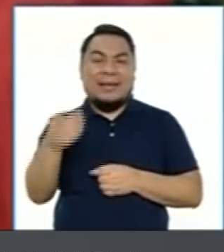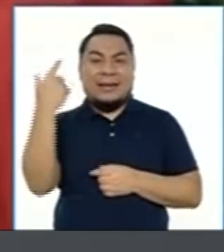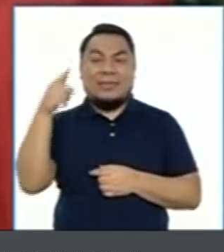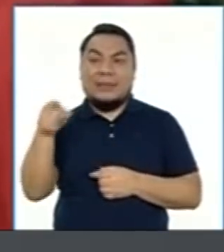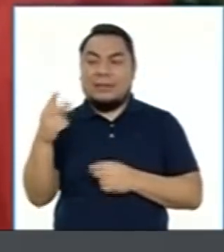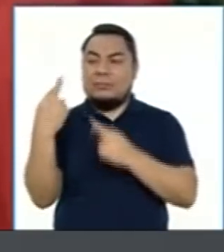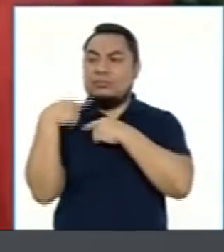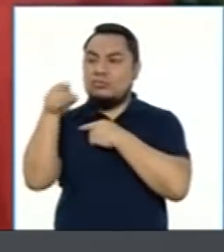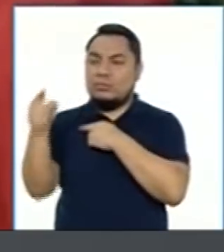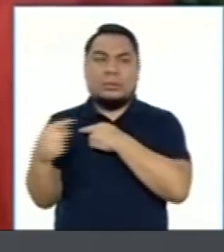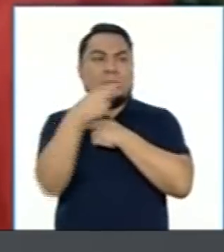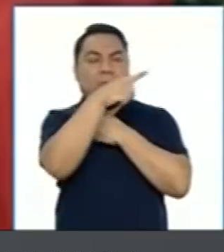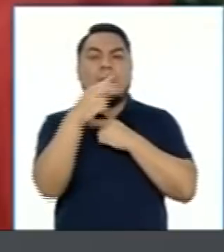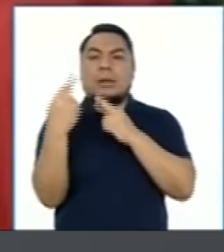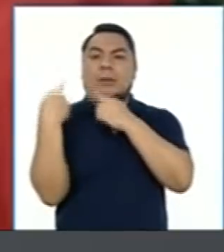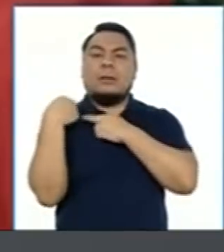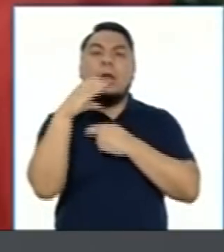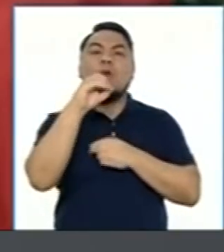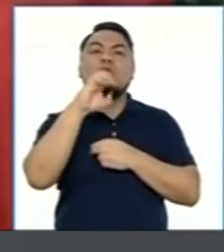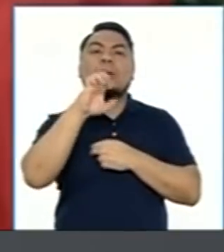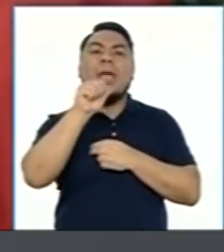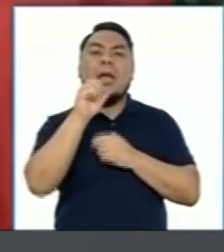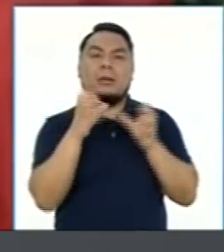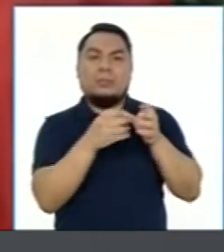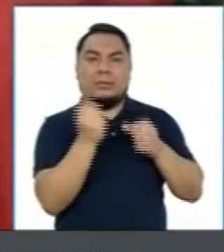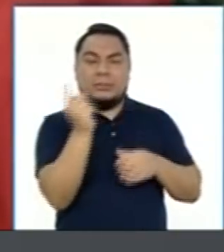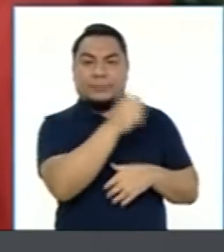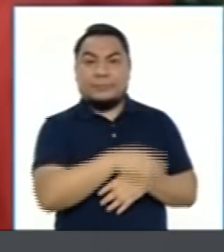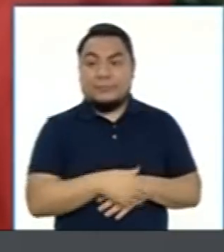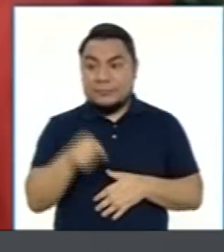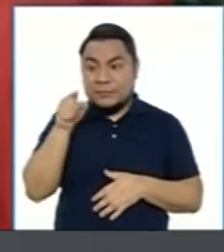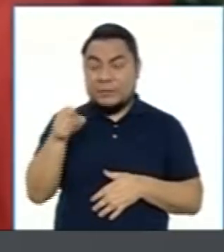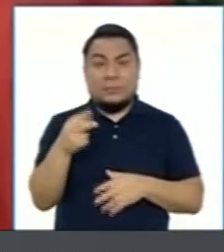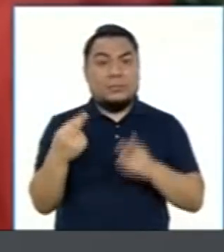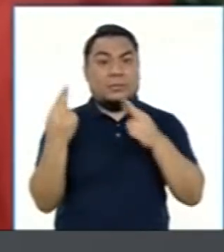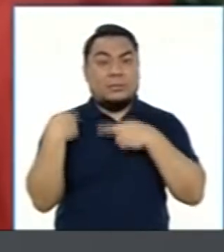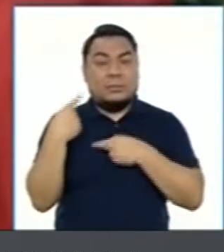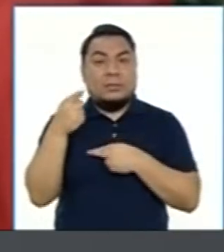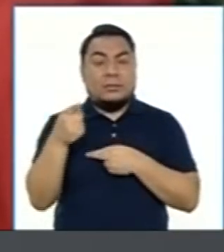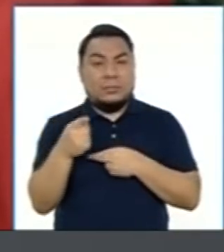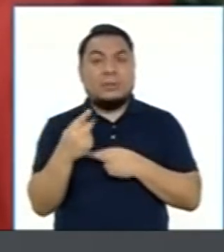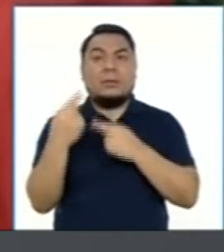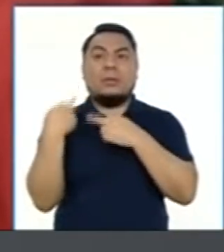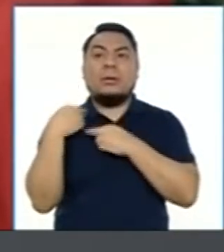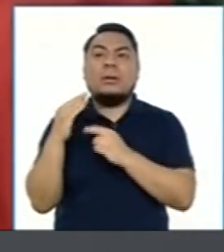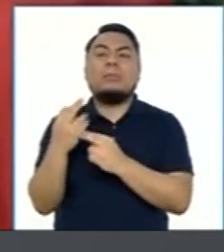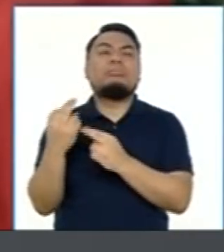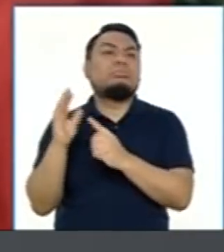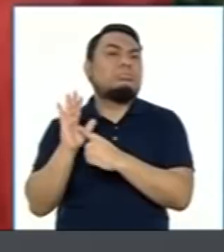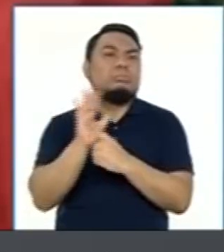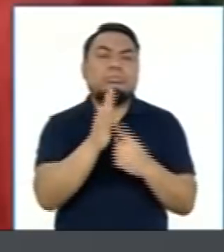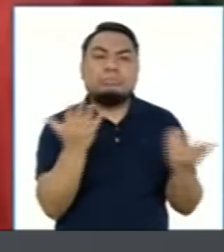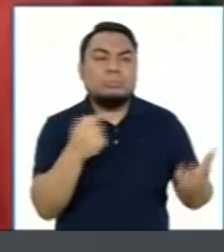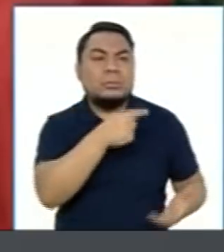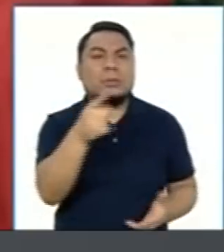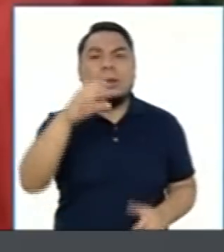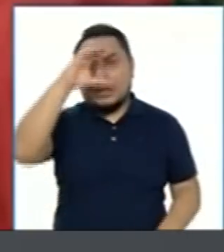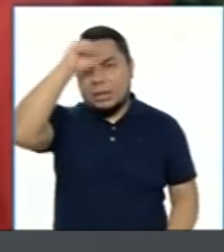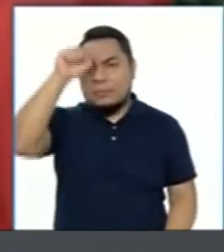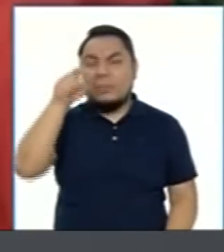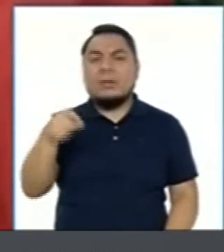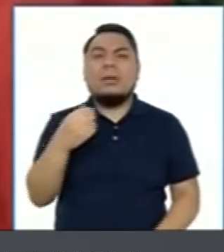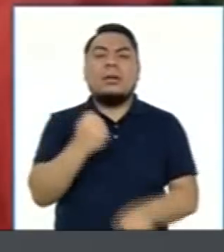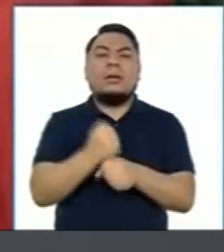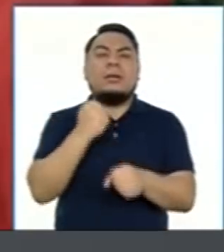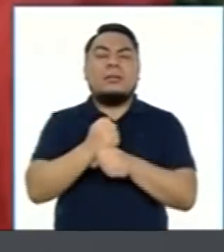Perú ante la OEA. Este es un cargo de representación, al igual como tienen los embajadores,